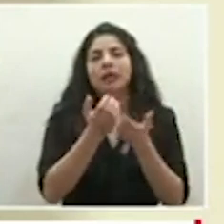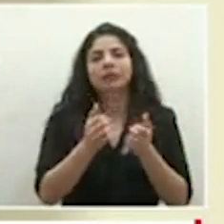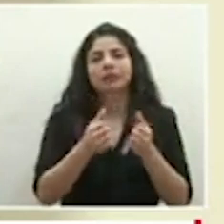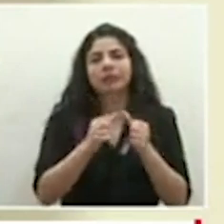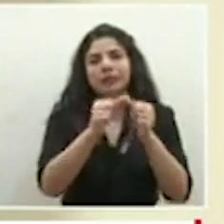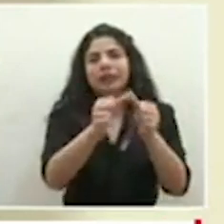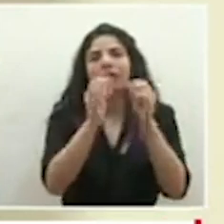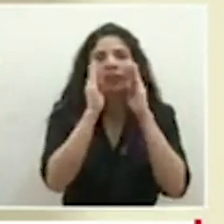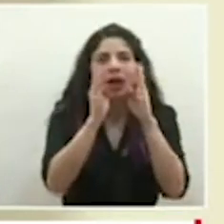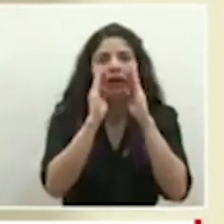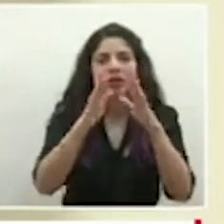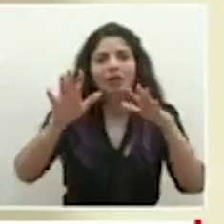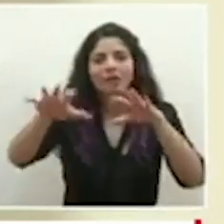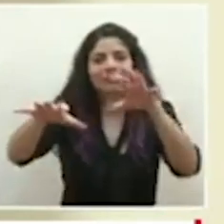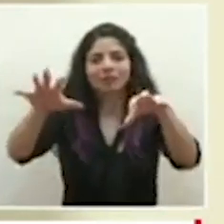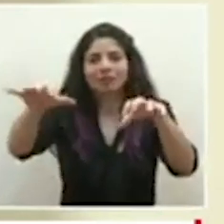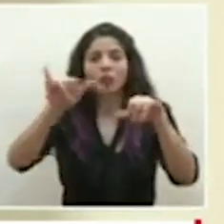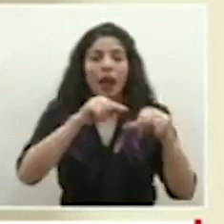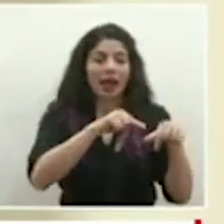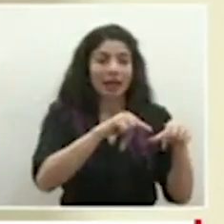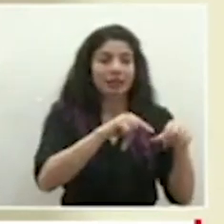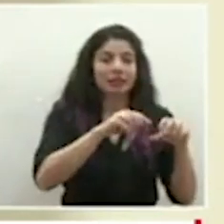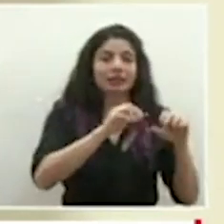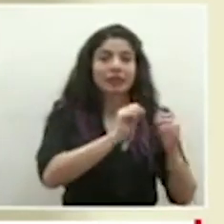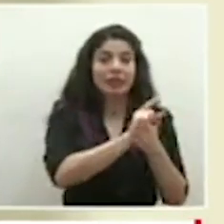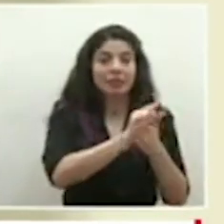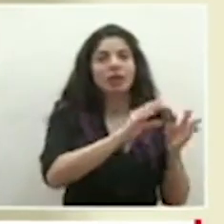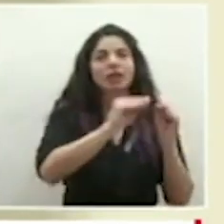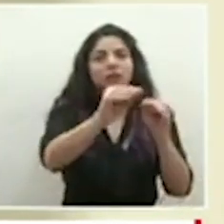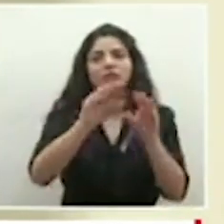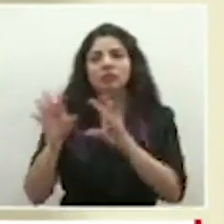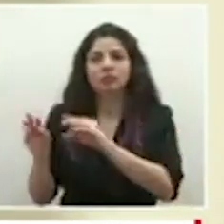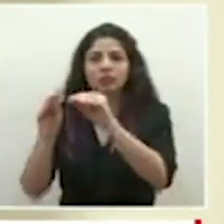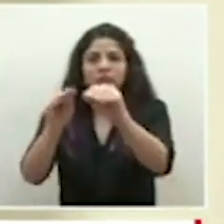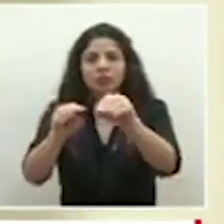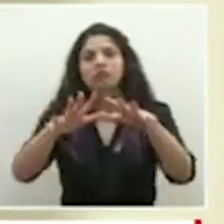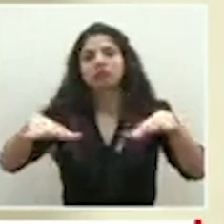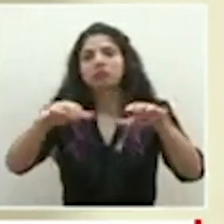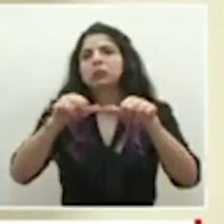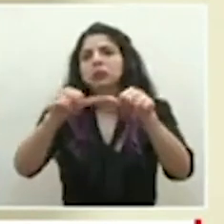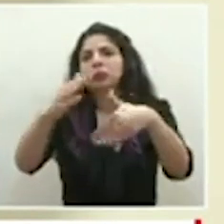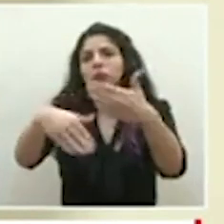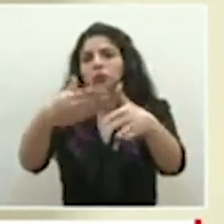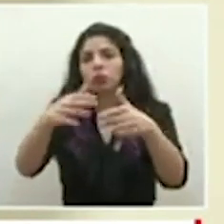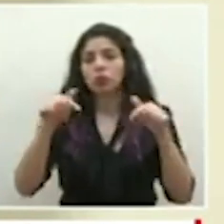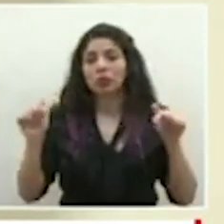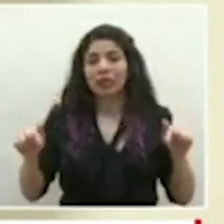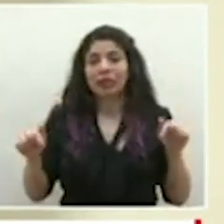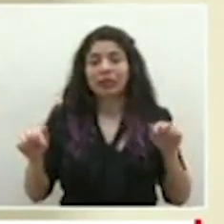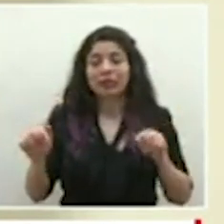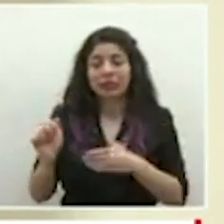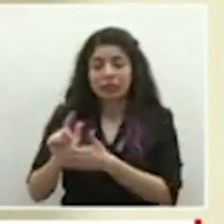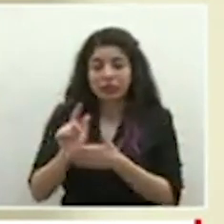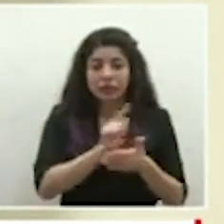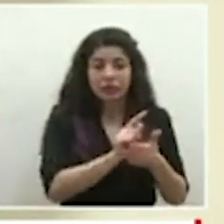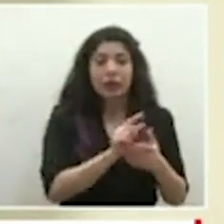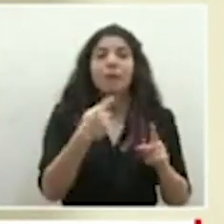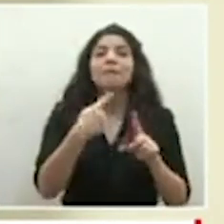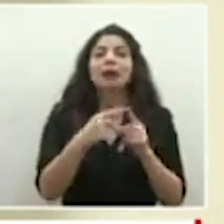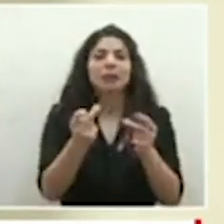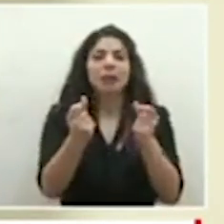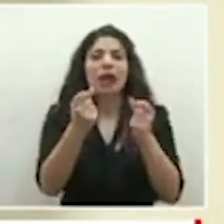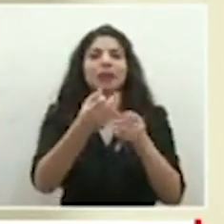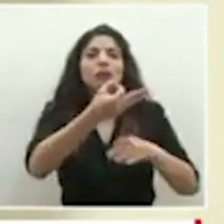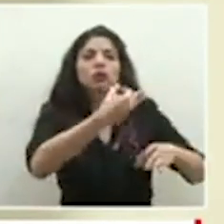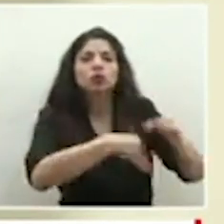hospital. El hospital activó inmediatamente el proceso de sustitución de personal